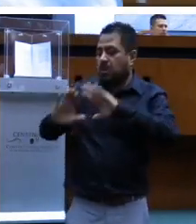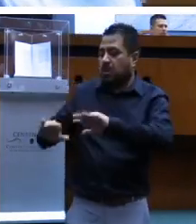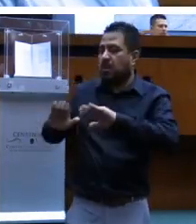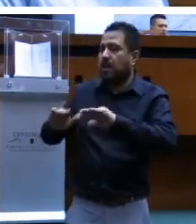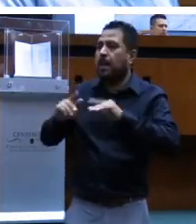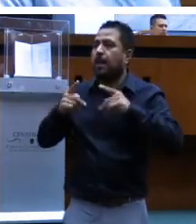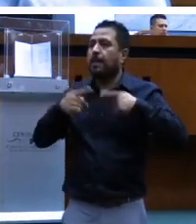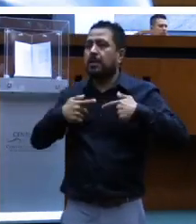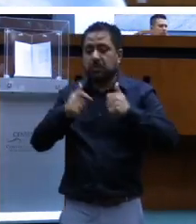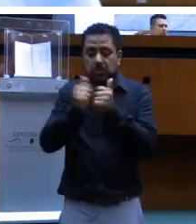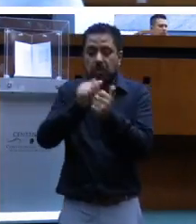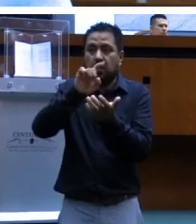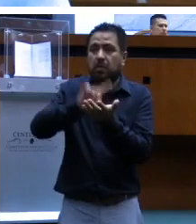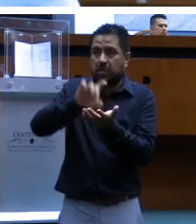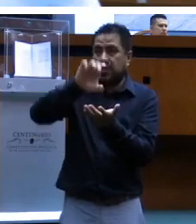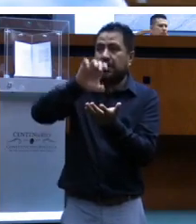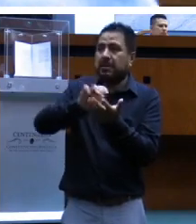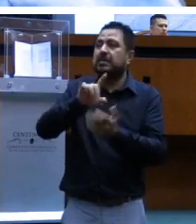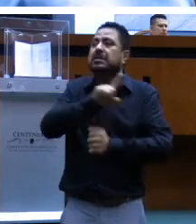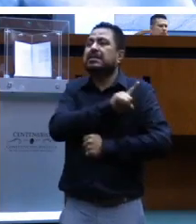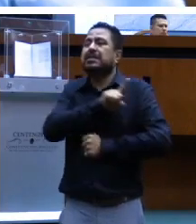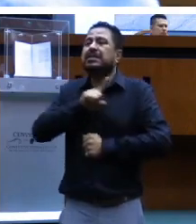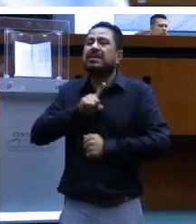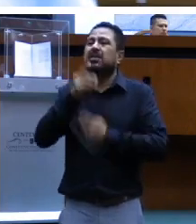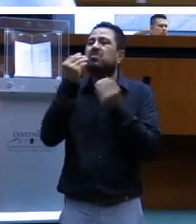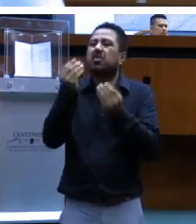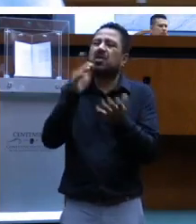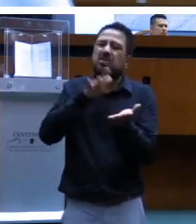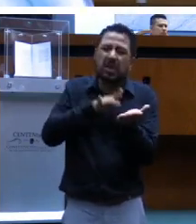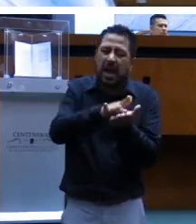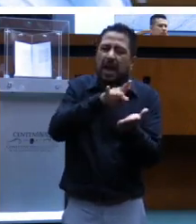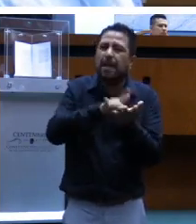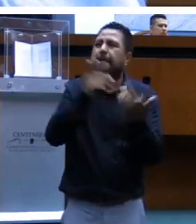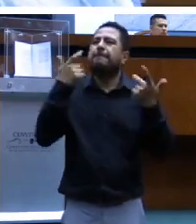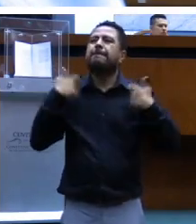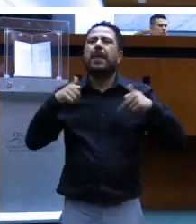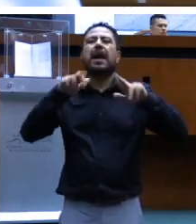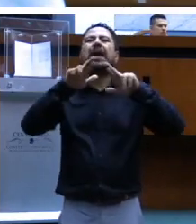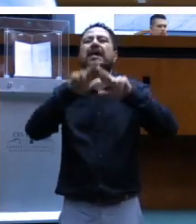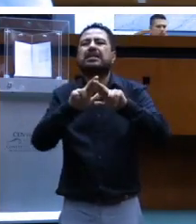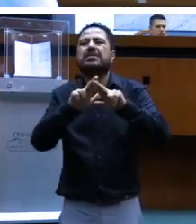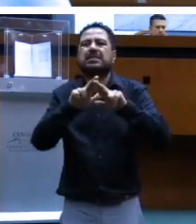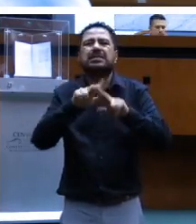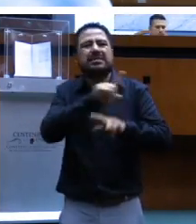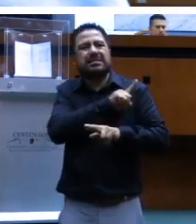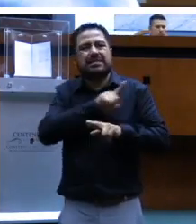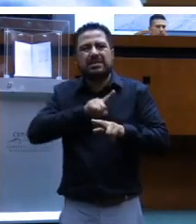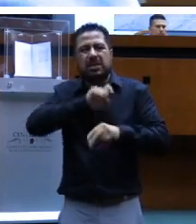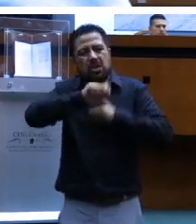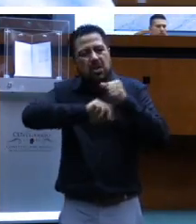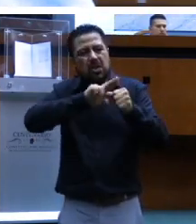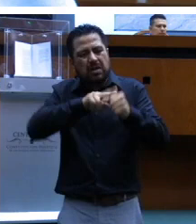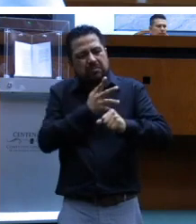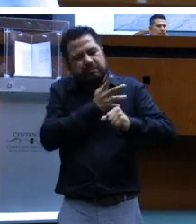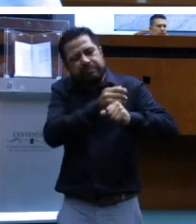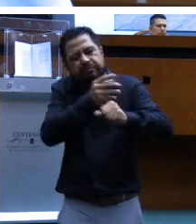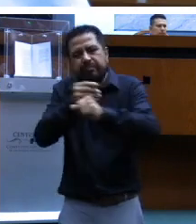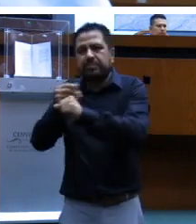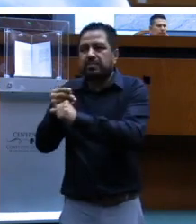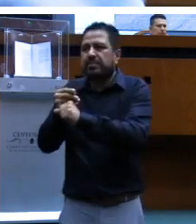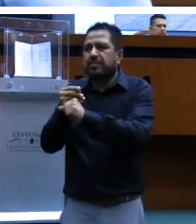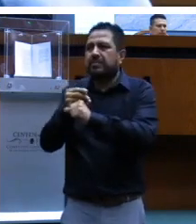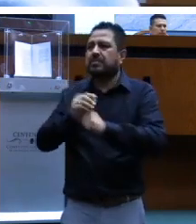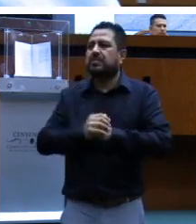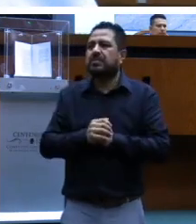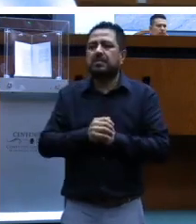discapacidad. Aquí decíamos que tienen tantos apoyos los maestros, que por qué no se regulan esos apoyos a los maestros en